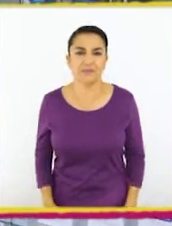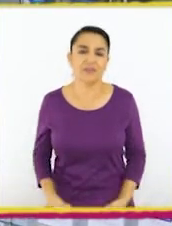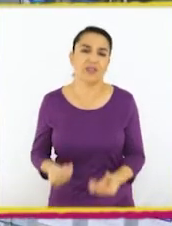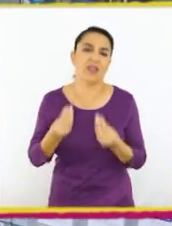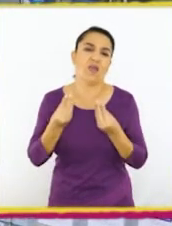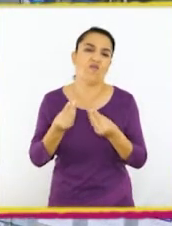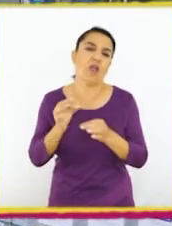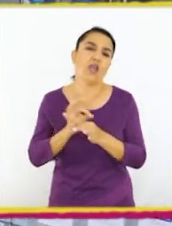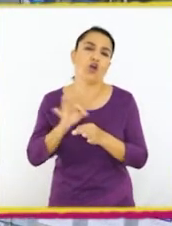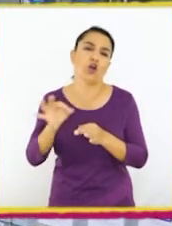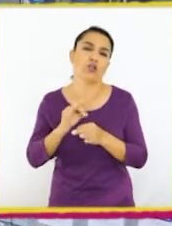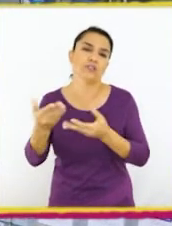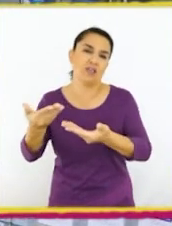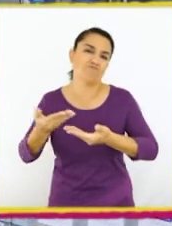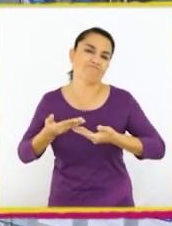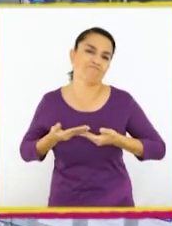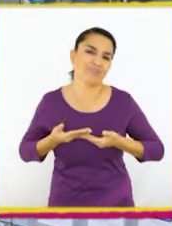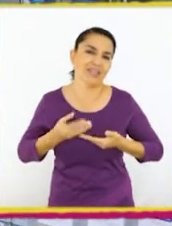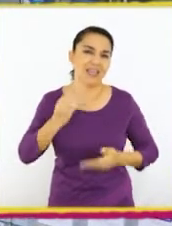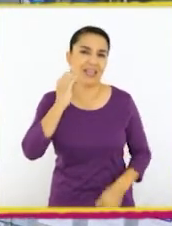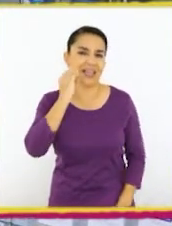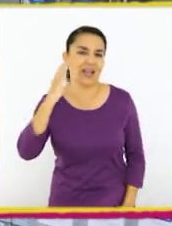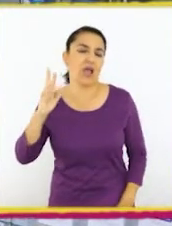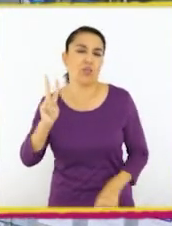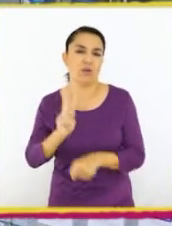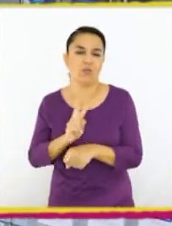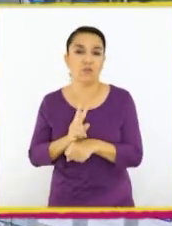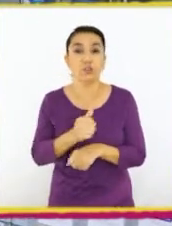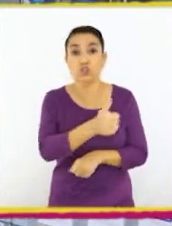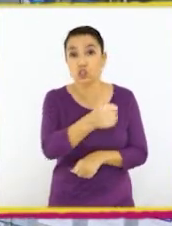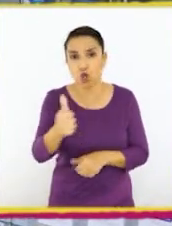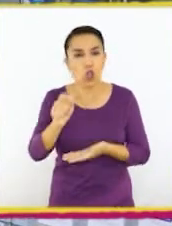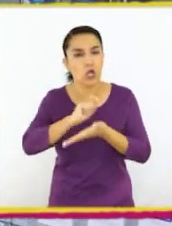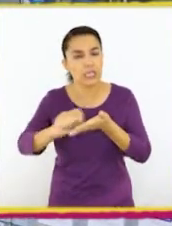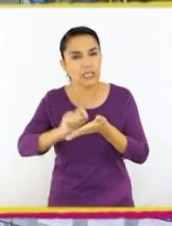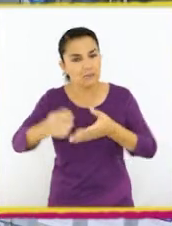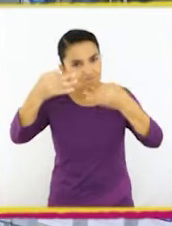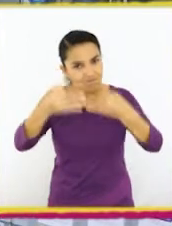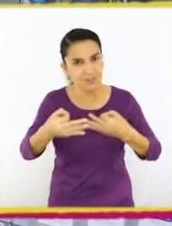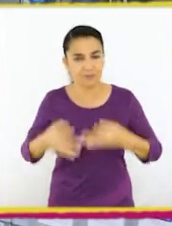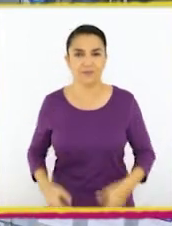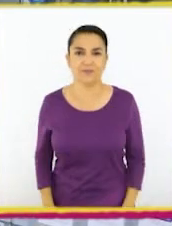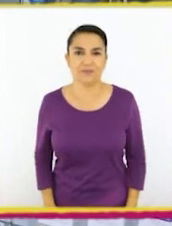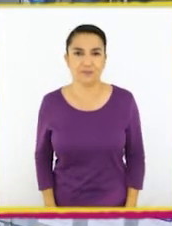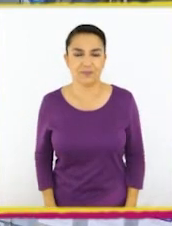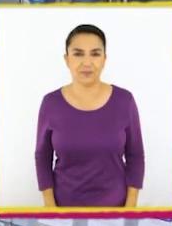¡Qué buenos consejos nos dio la profe Claudia! Todos debemos escribir correctamente.